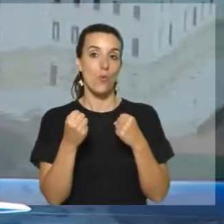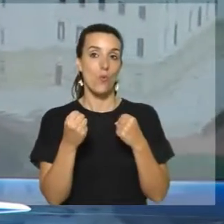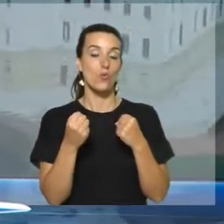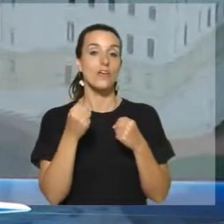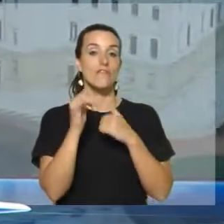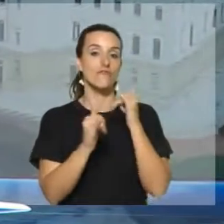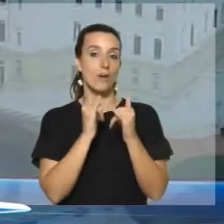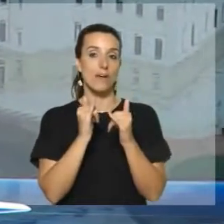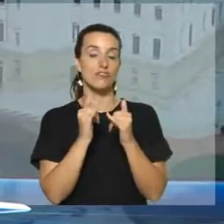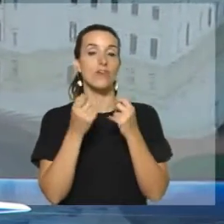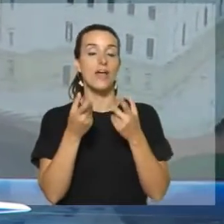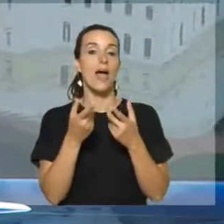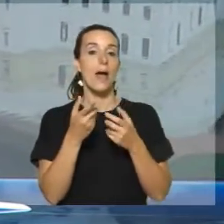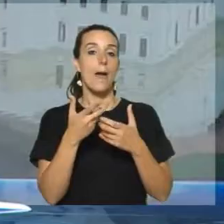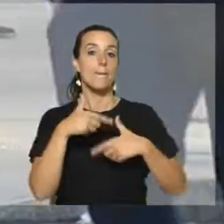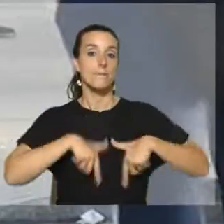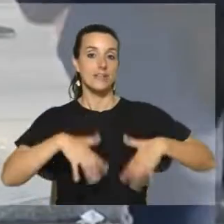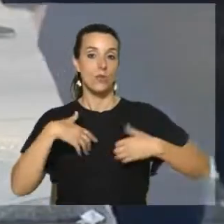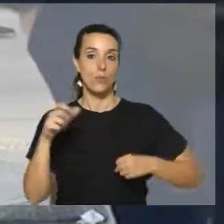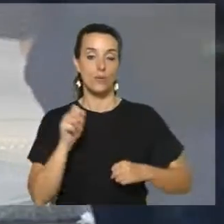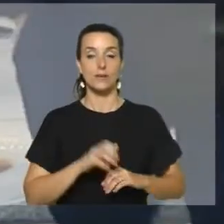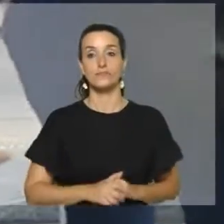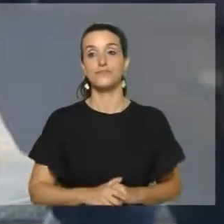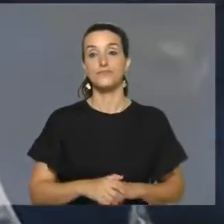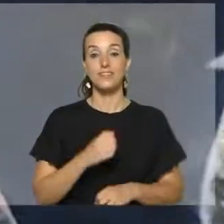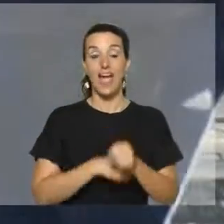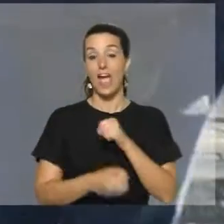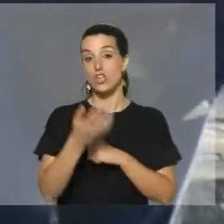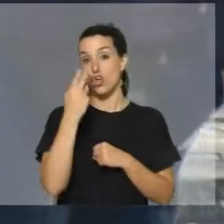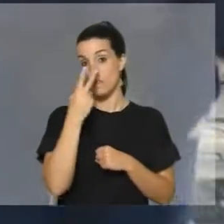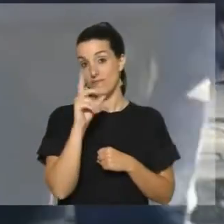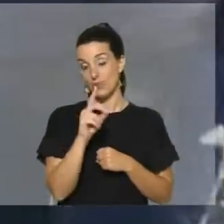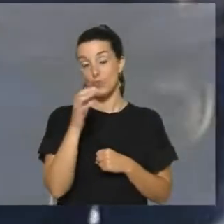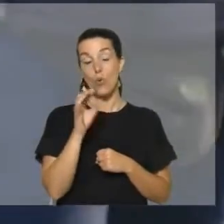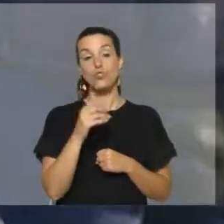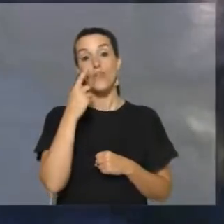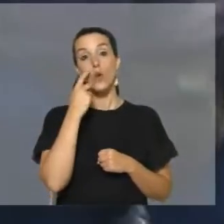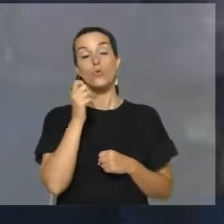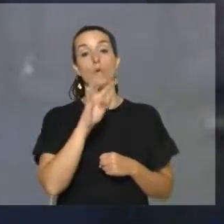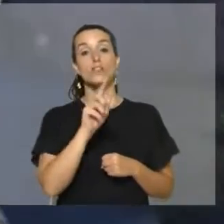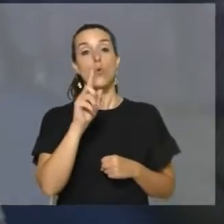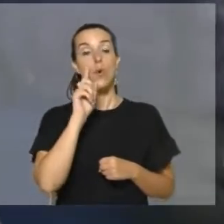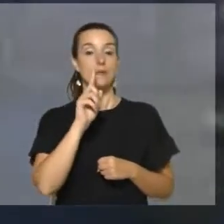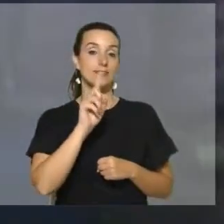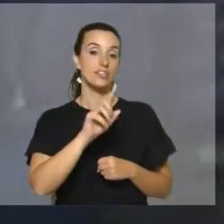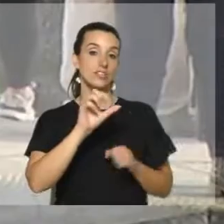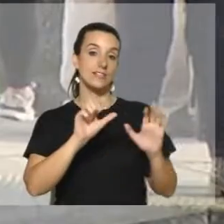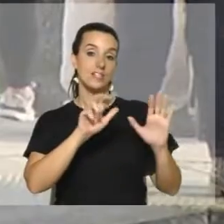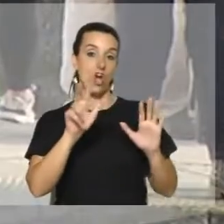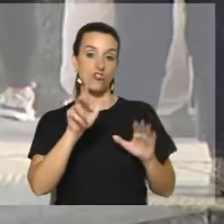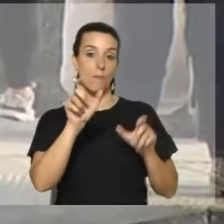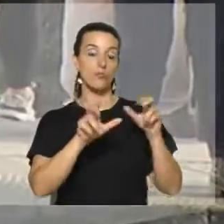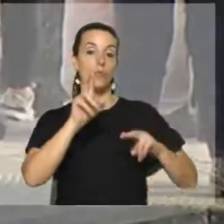información proporcionada por el Ministerio de Salud Pública. En el año 2021 se registraron 41.168